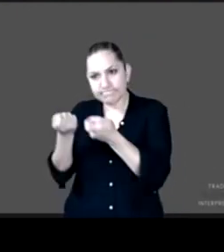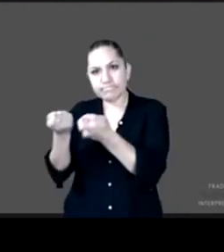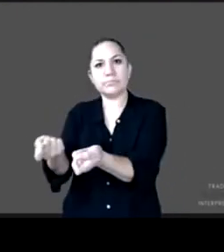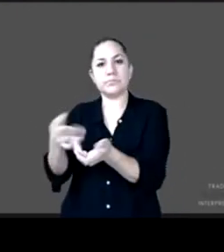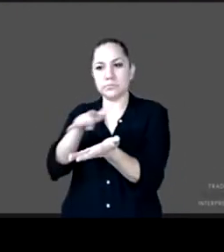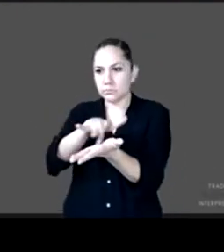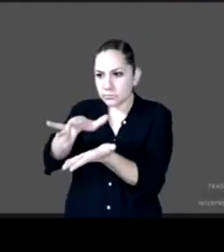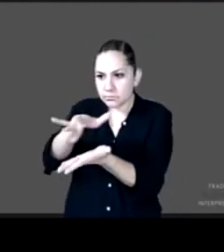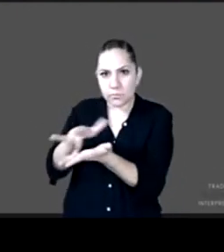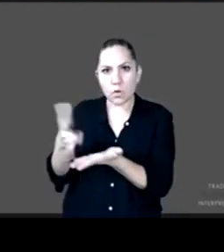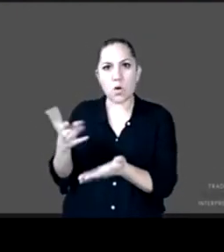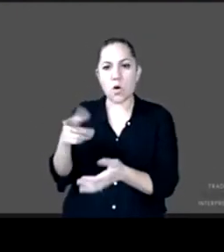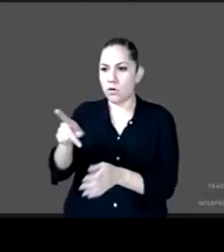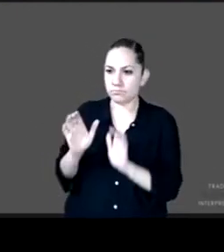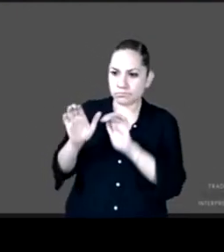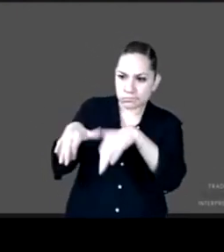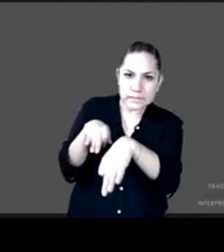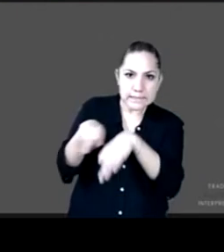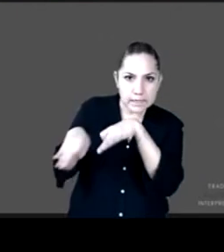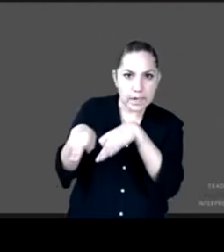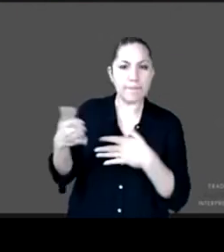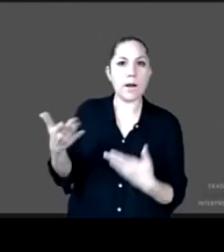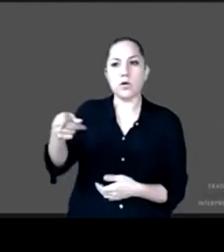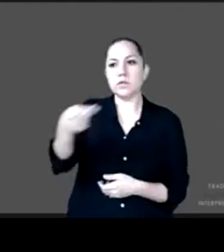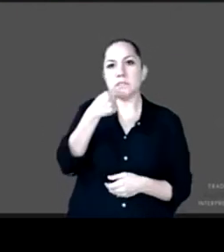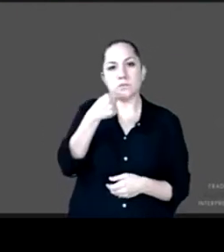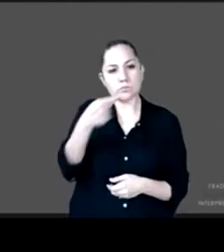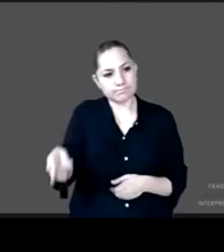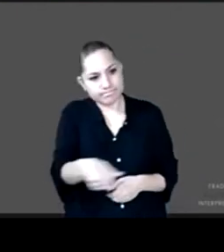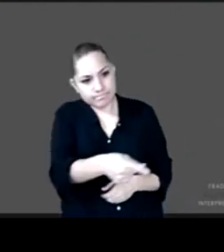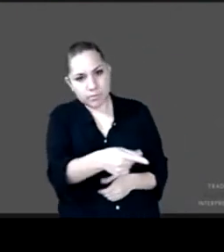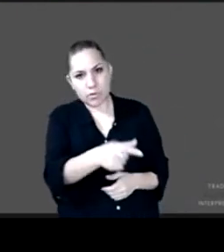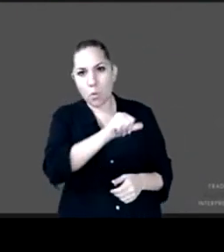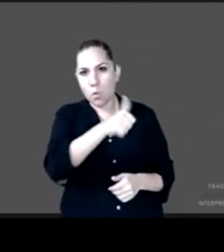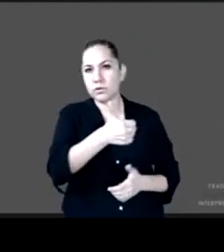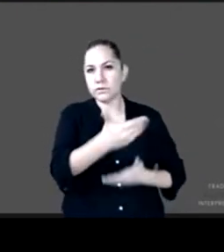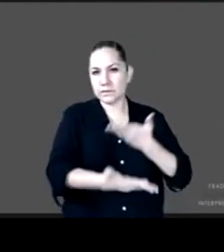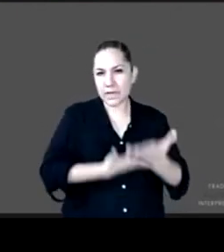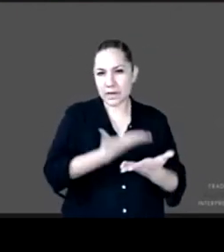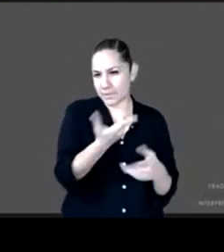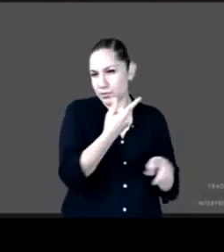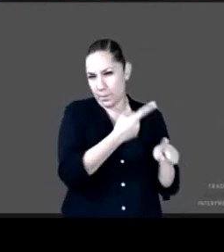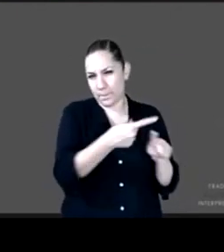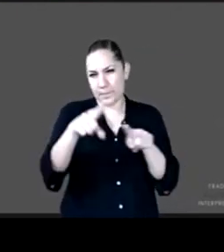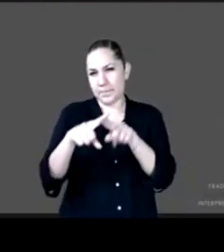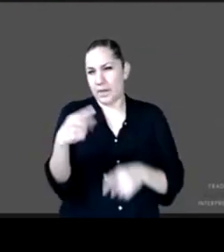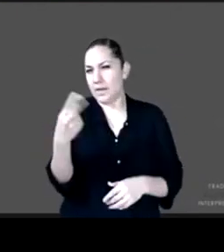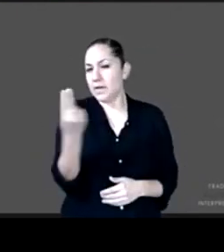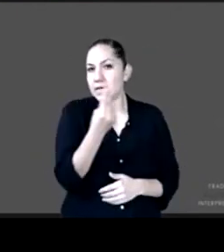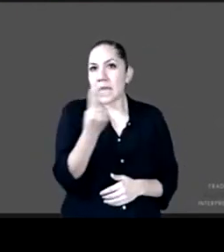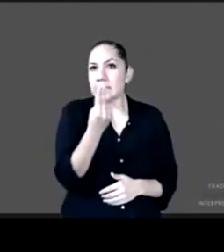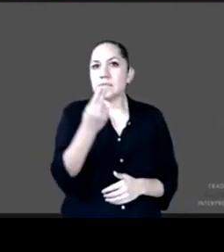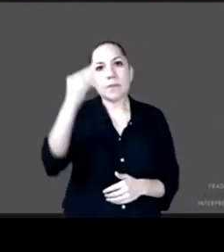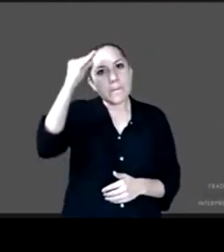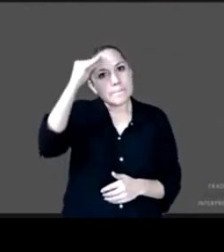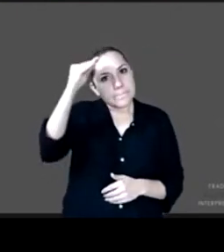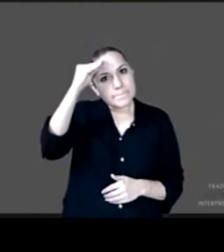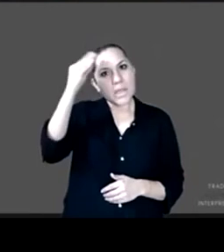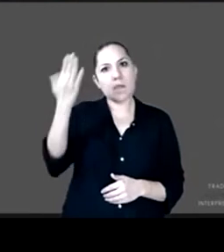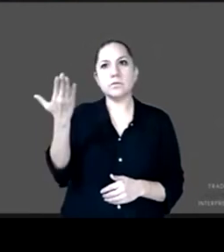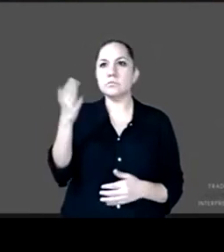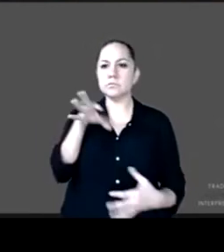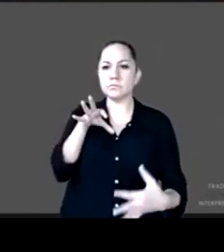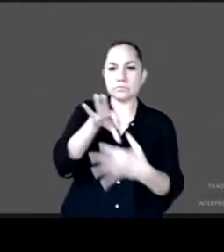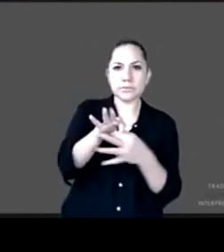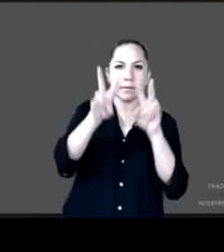y además de portabilidad de los servicios sociales como ya se comentaba de salud de educación